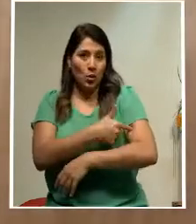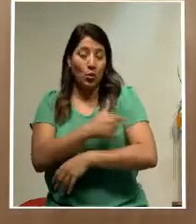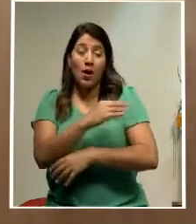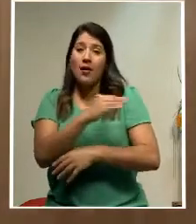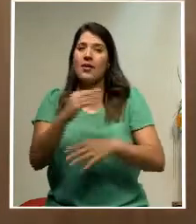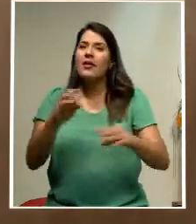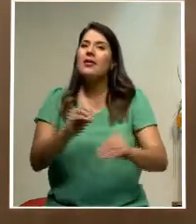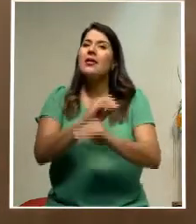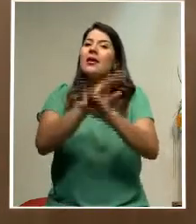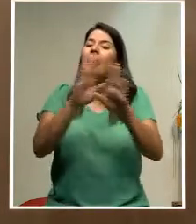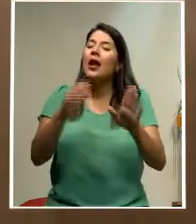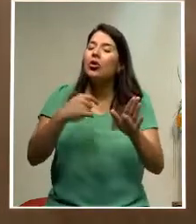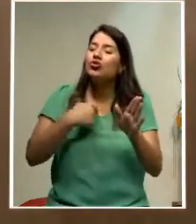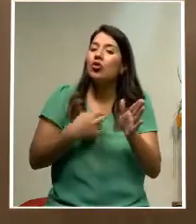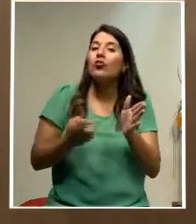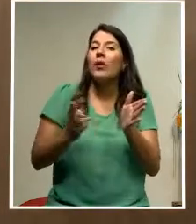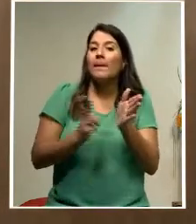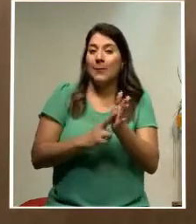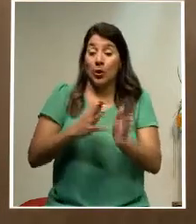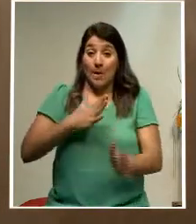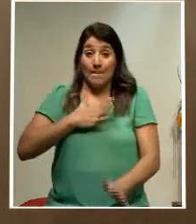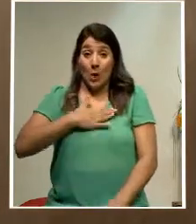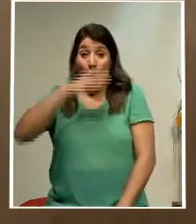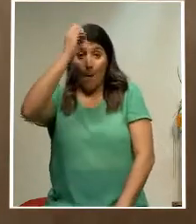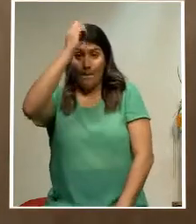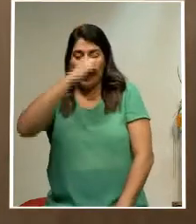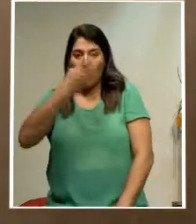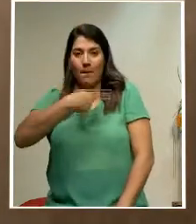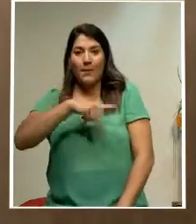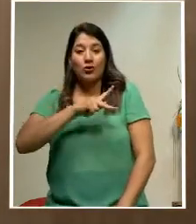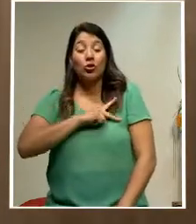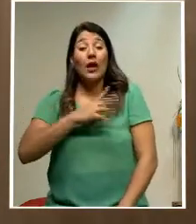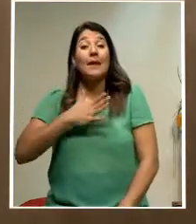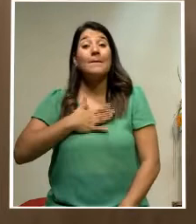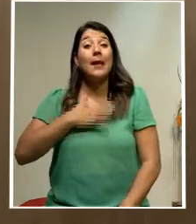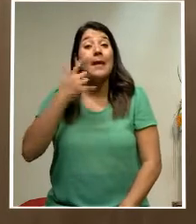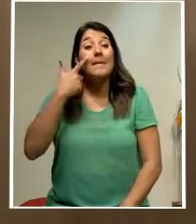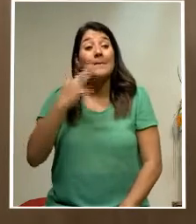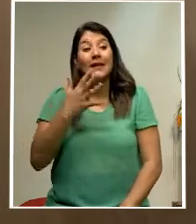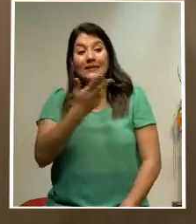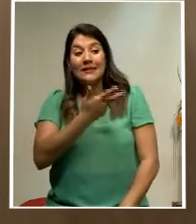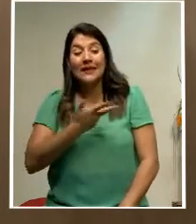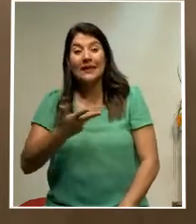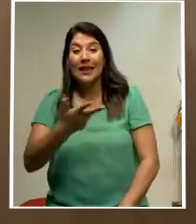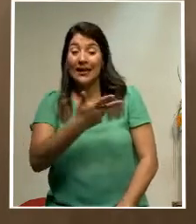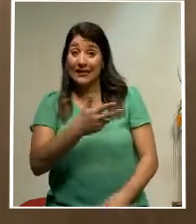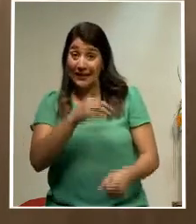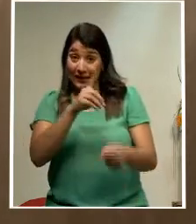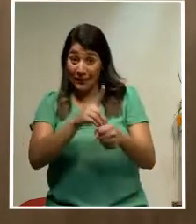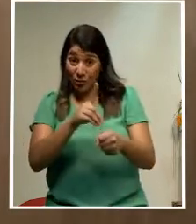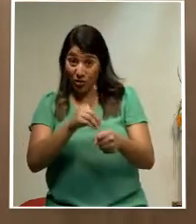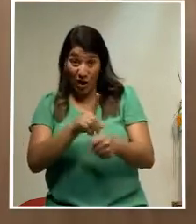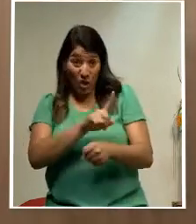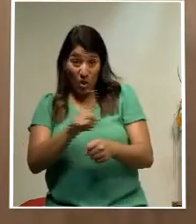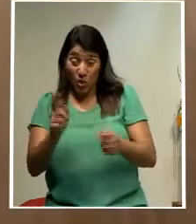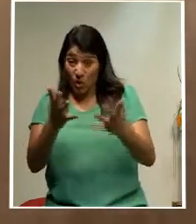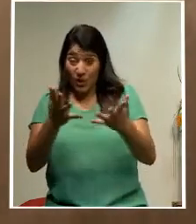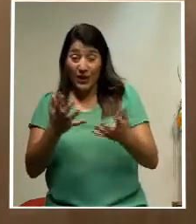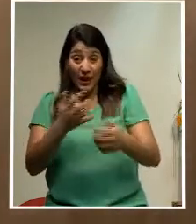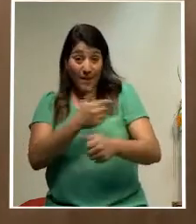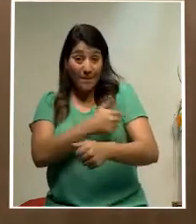insisto, a título personal, me parece que los tres diputados o diputadas restantes